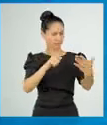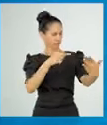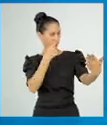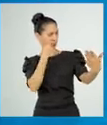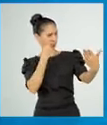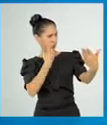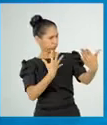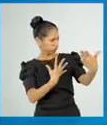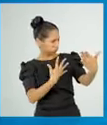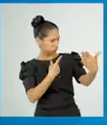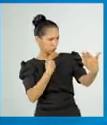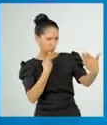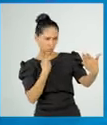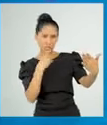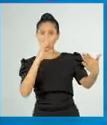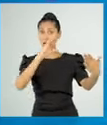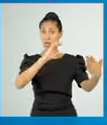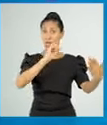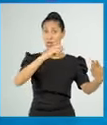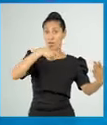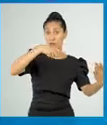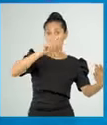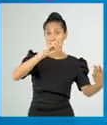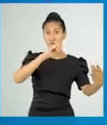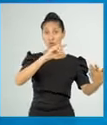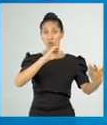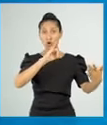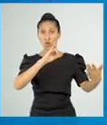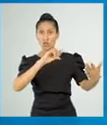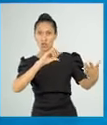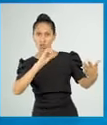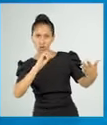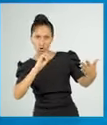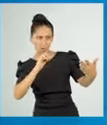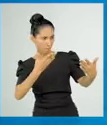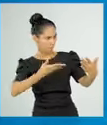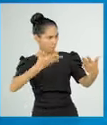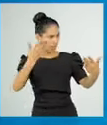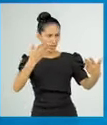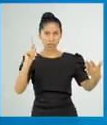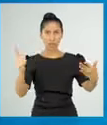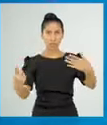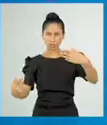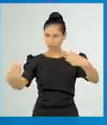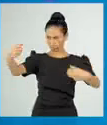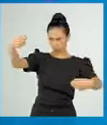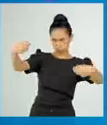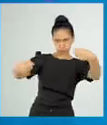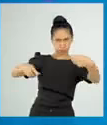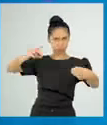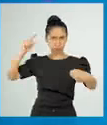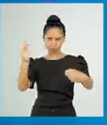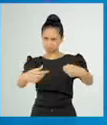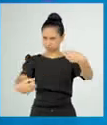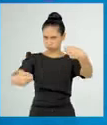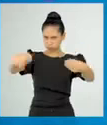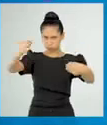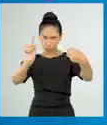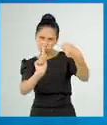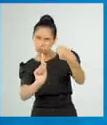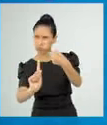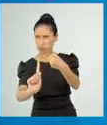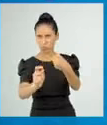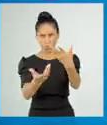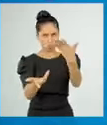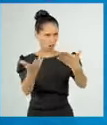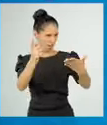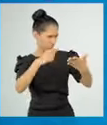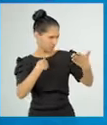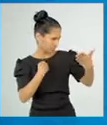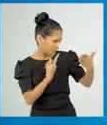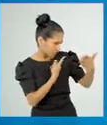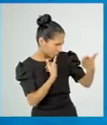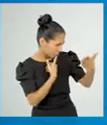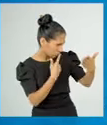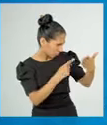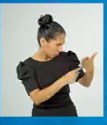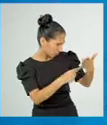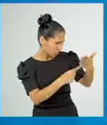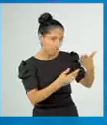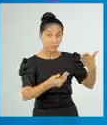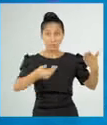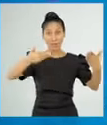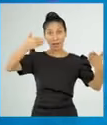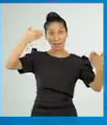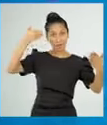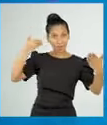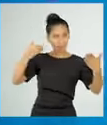fue el código de señalización para adelantamientos en ruta. Se trataba de un sistema que utilizaba